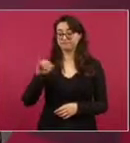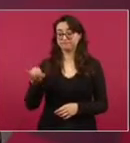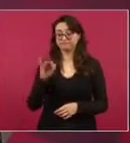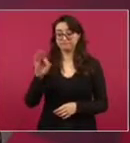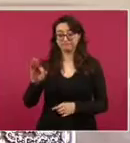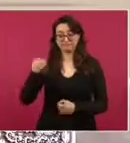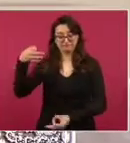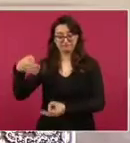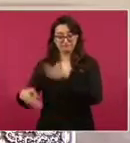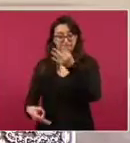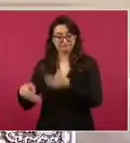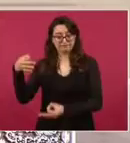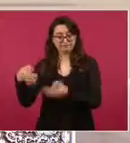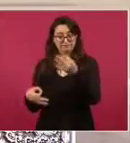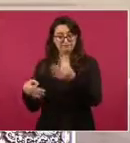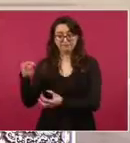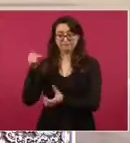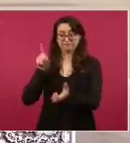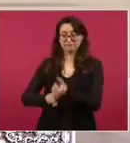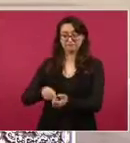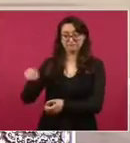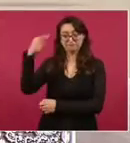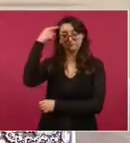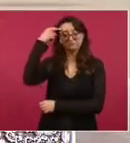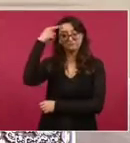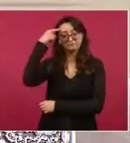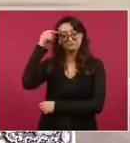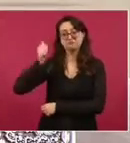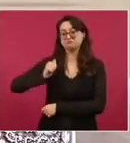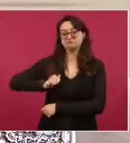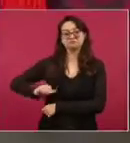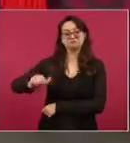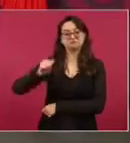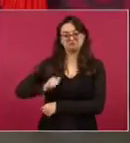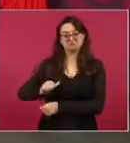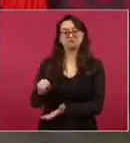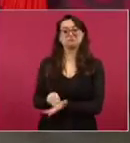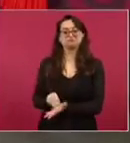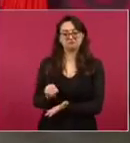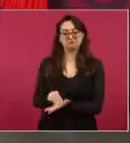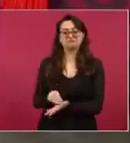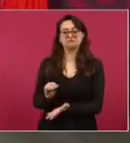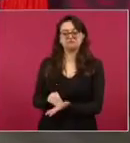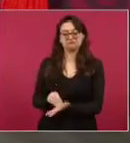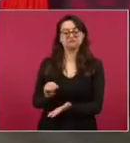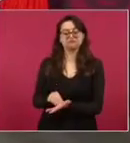viejo régimen, todavía hay